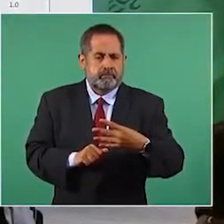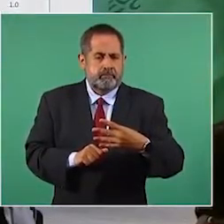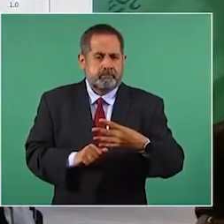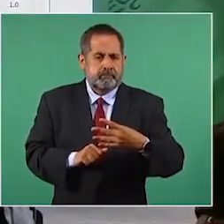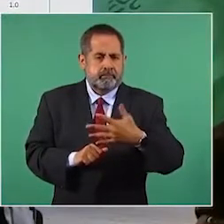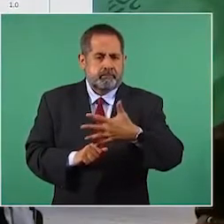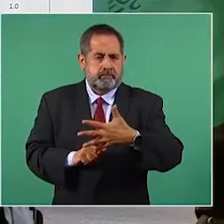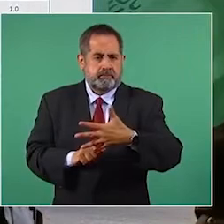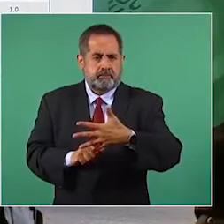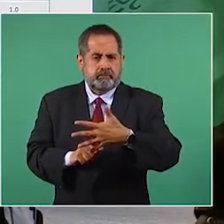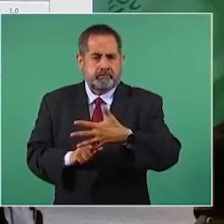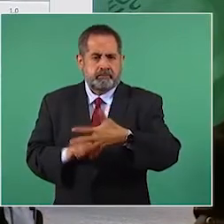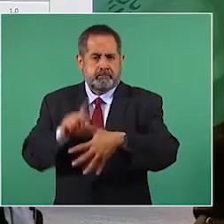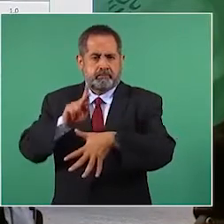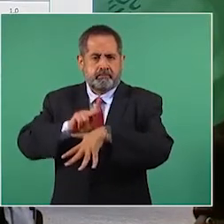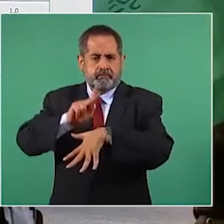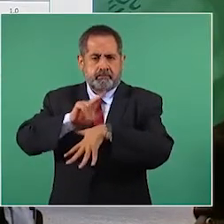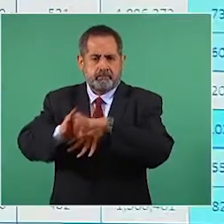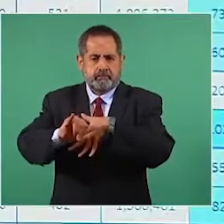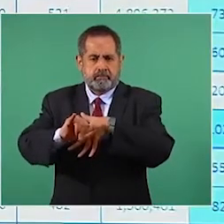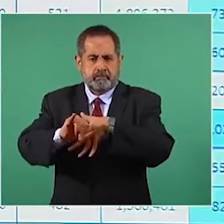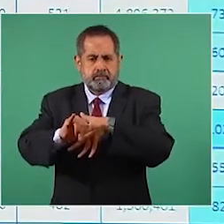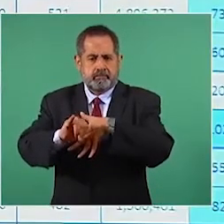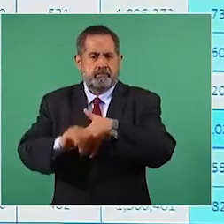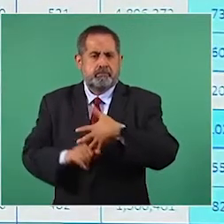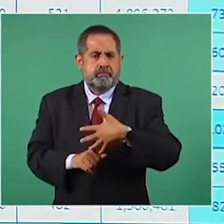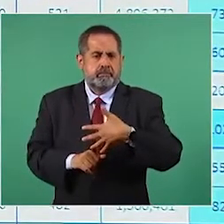Quinto, Paraguay.